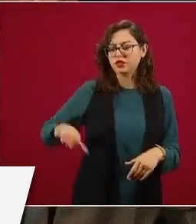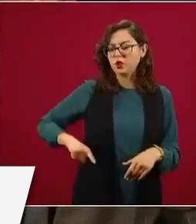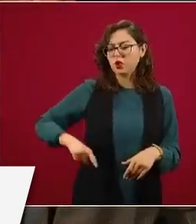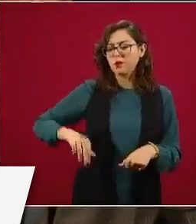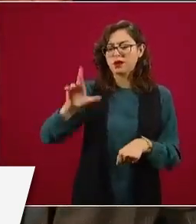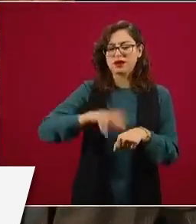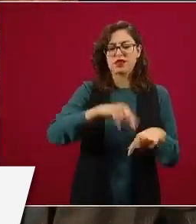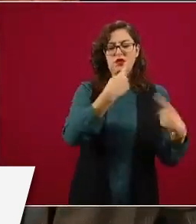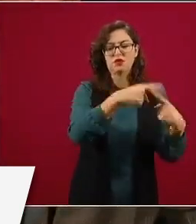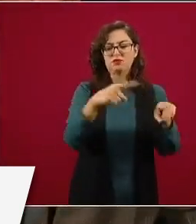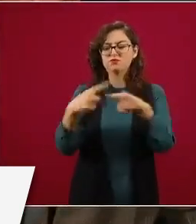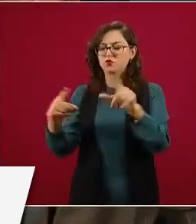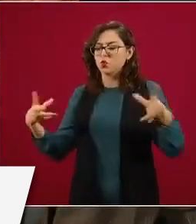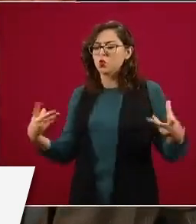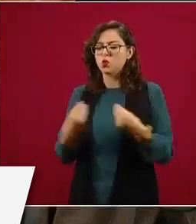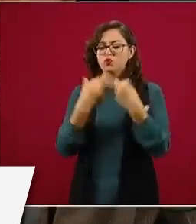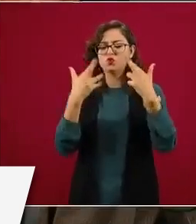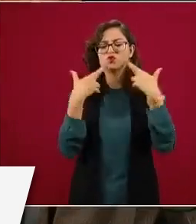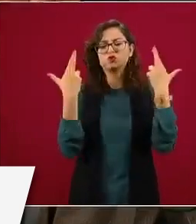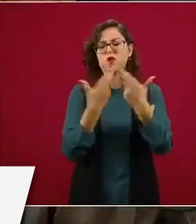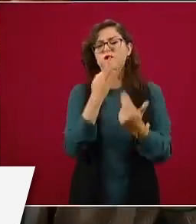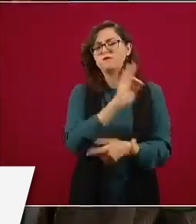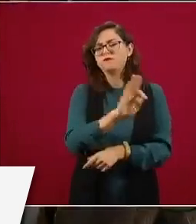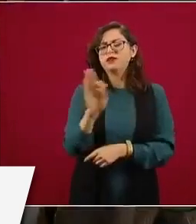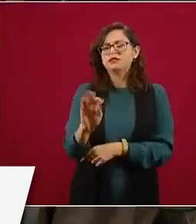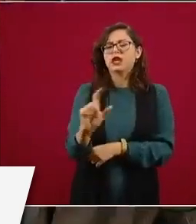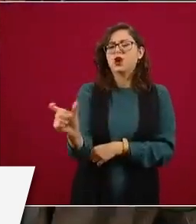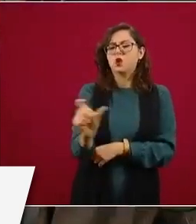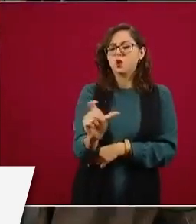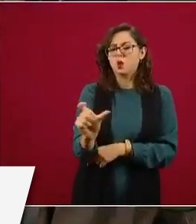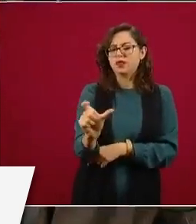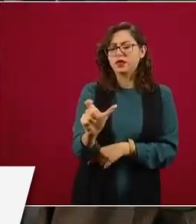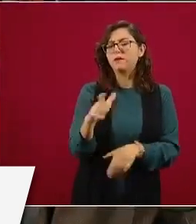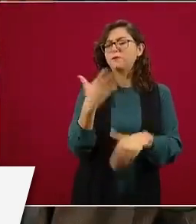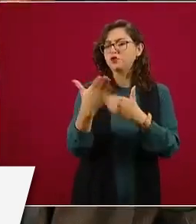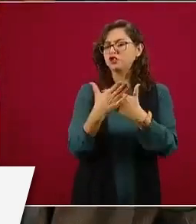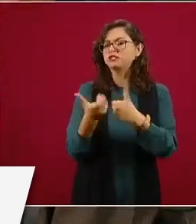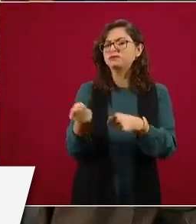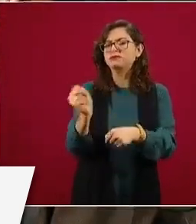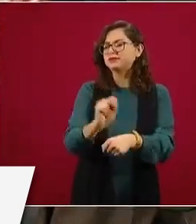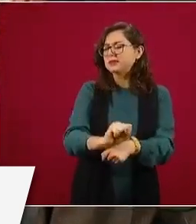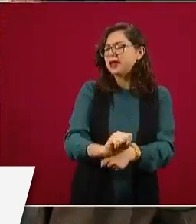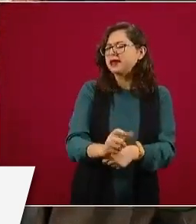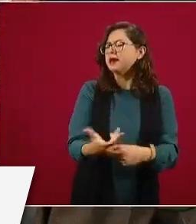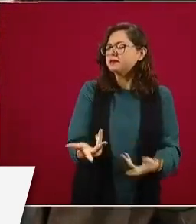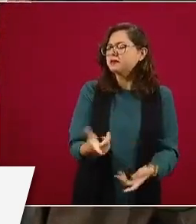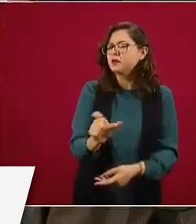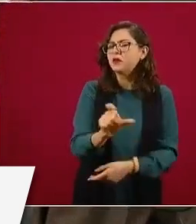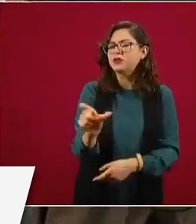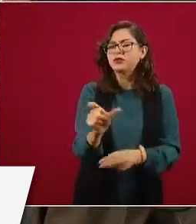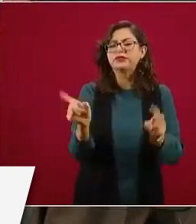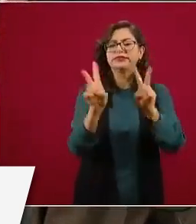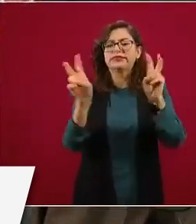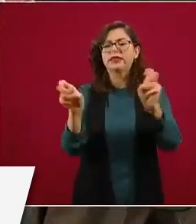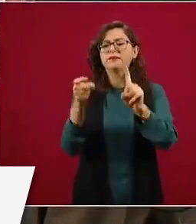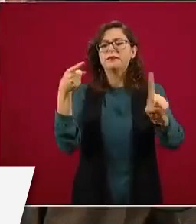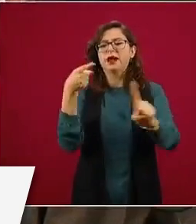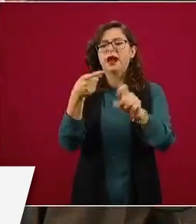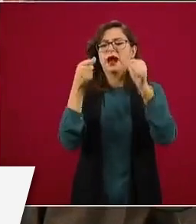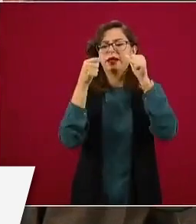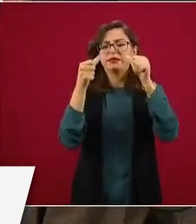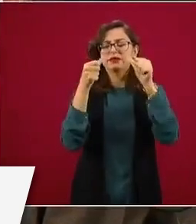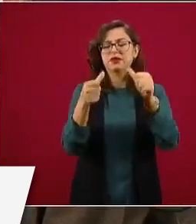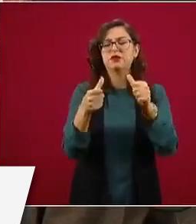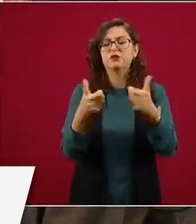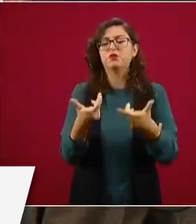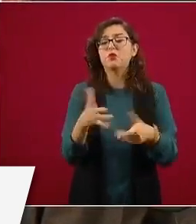en que se van a reunir. Le habían planteado, le habían propuesto una para la próxima semana y qué temas va a abordar, sobre todo, porque continúa